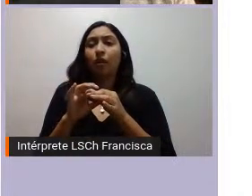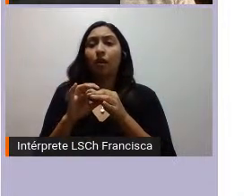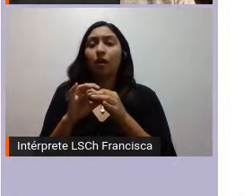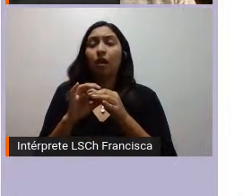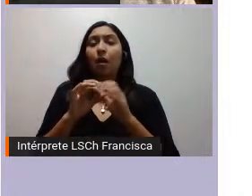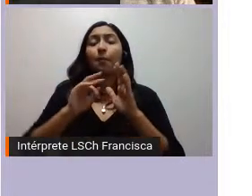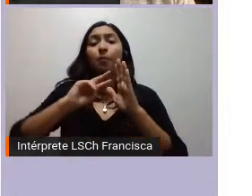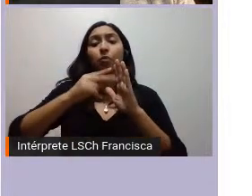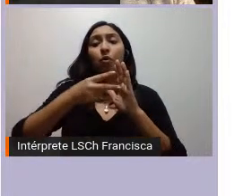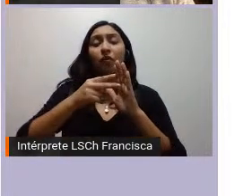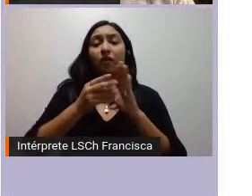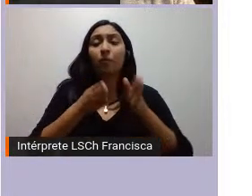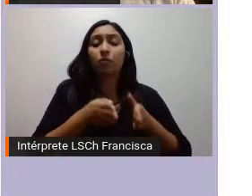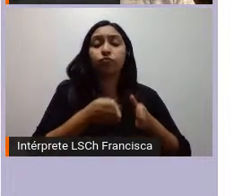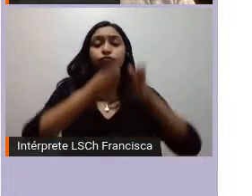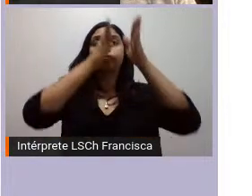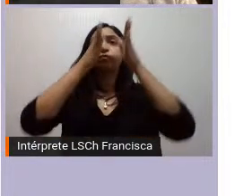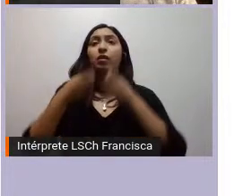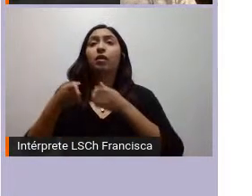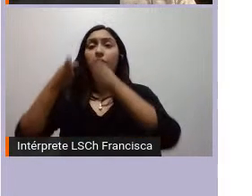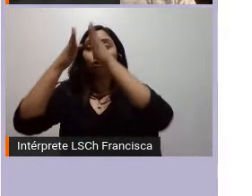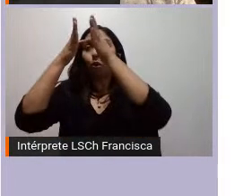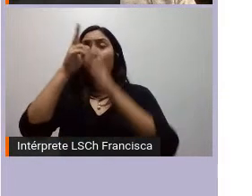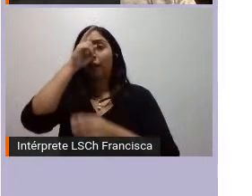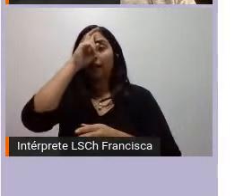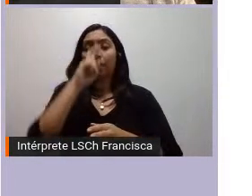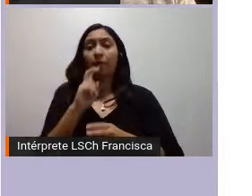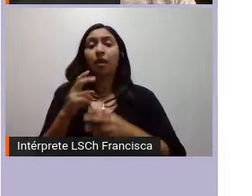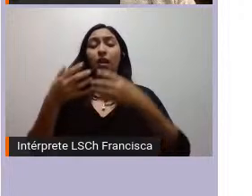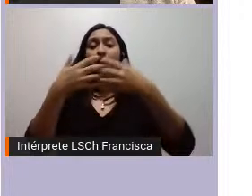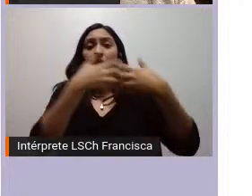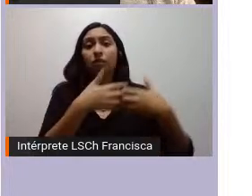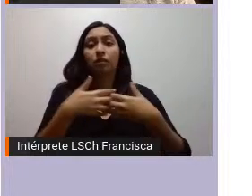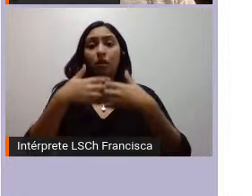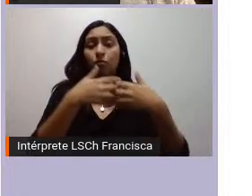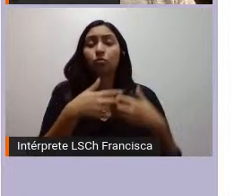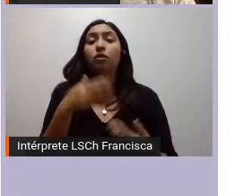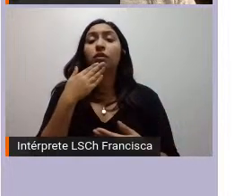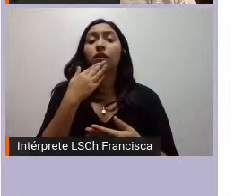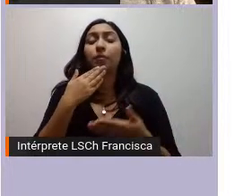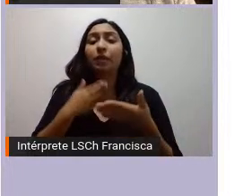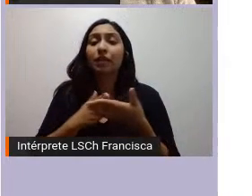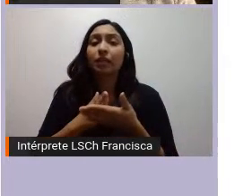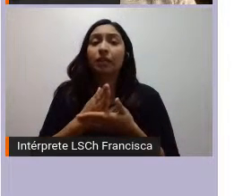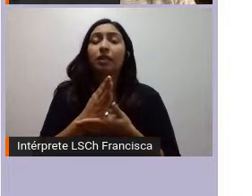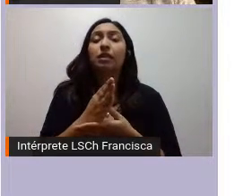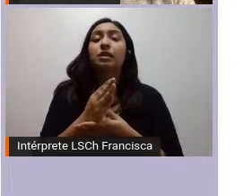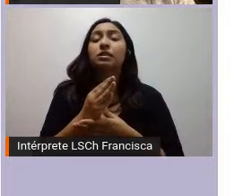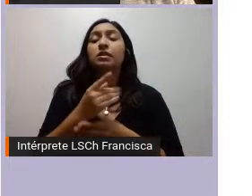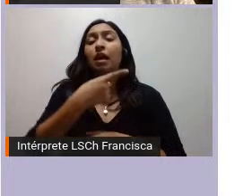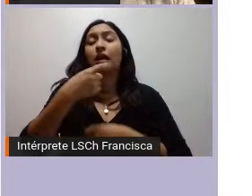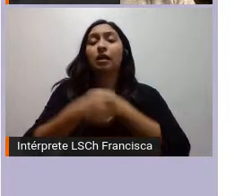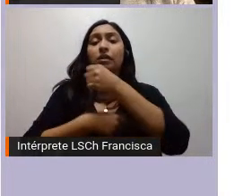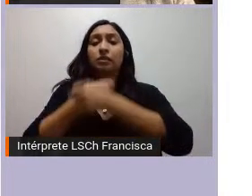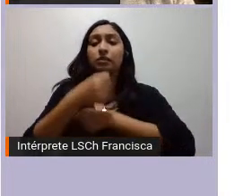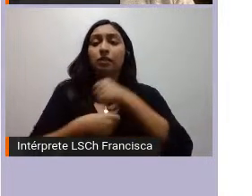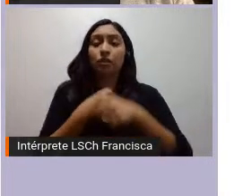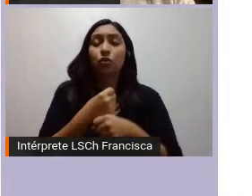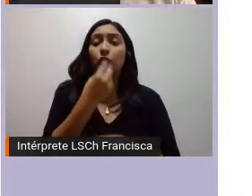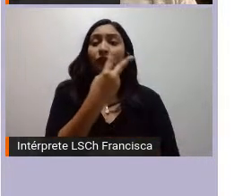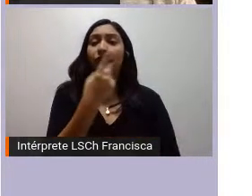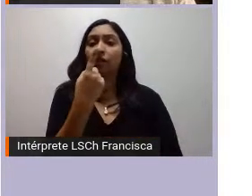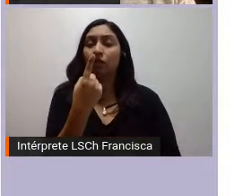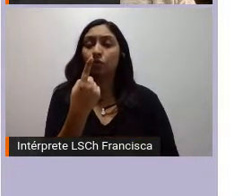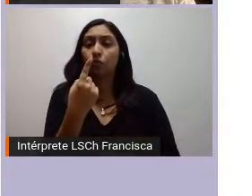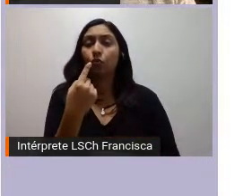no solamente porque comienza el siglo XXI, sino porque va a marcar algunos antecedentes que se están desarrollando hoy